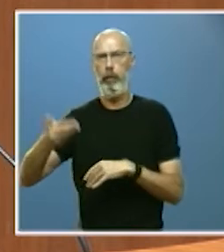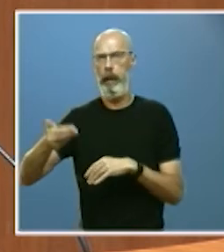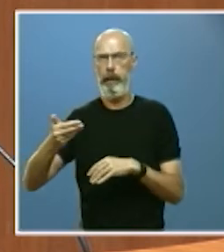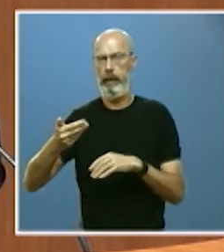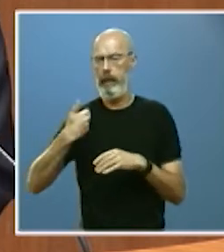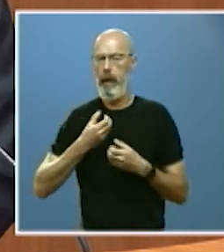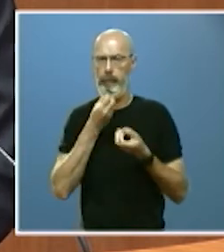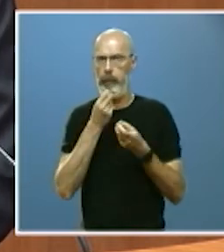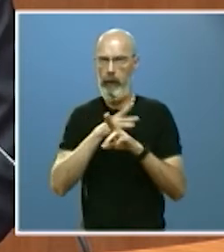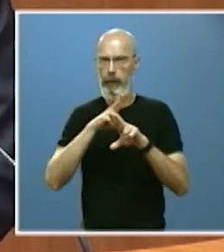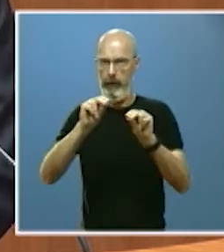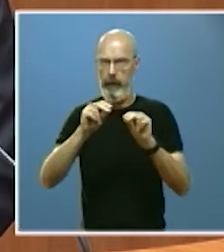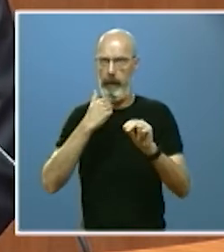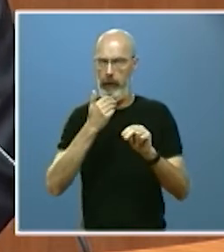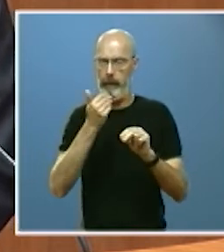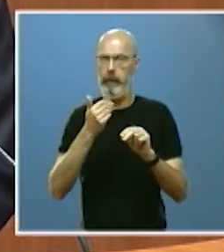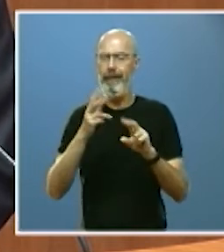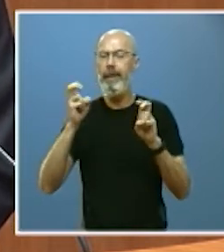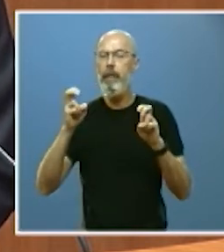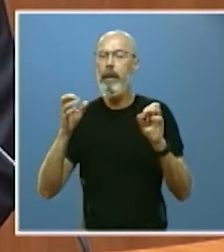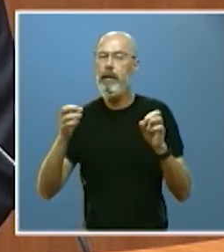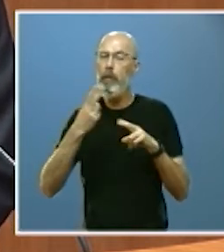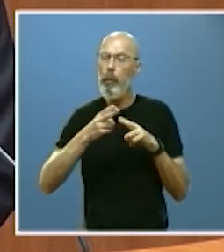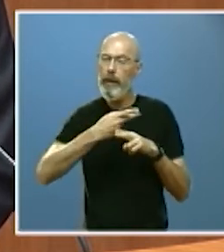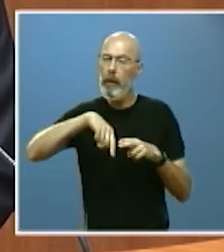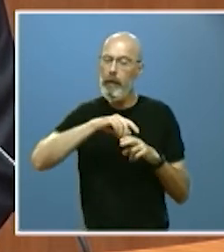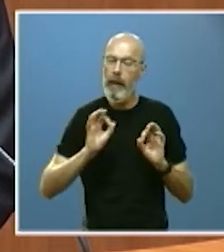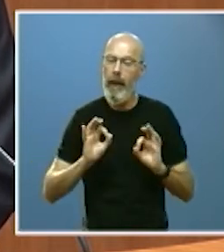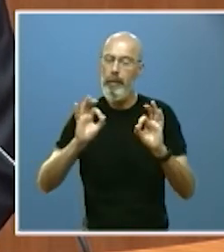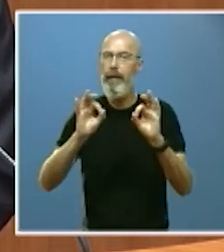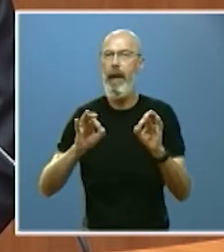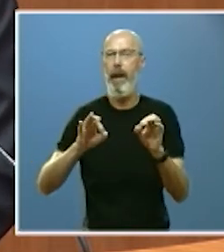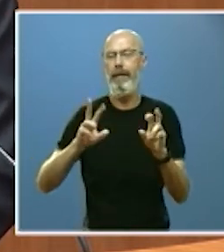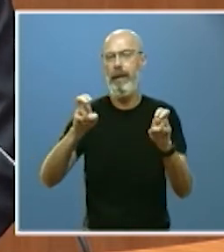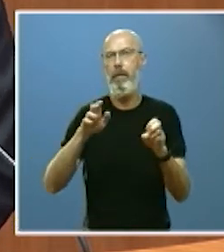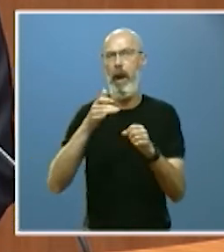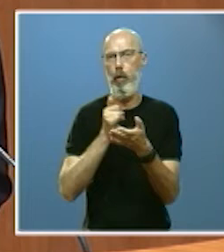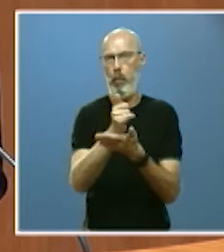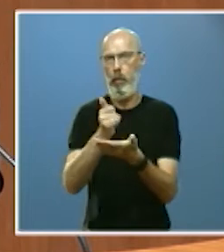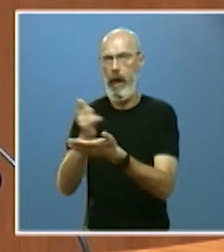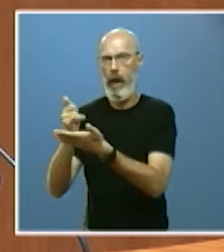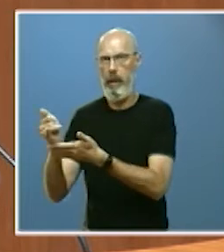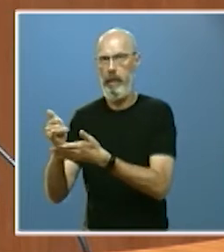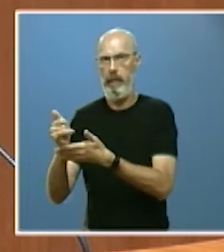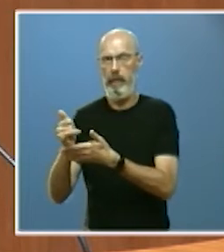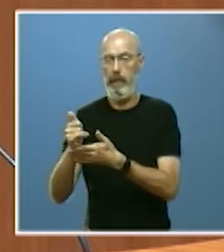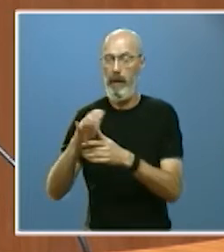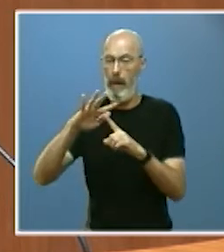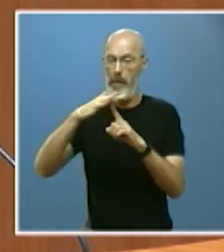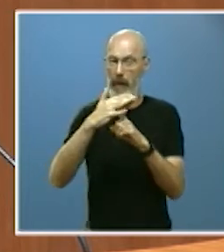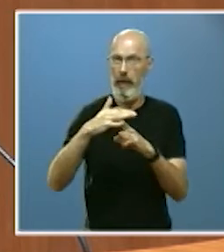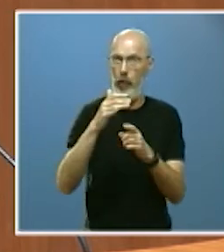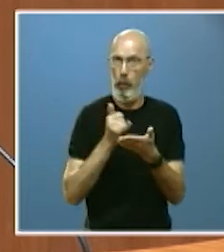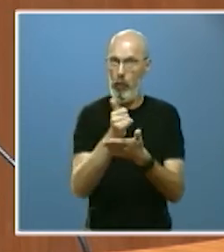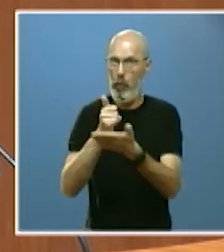la de la especial consideración en todas nuestras políticas al medio rural su amplio medio rural es una realidad viva sin la que no